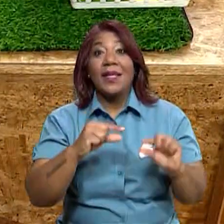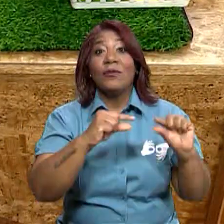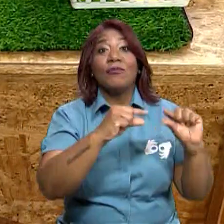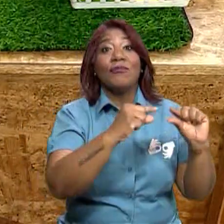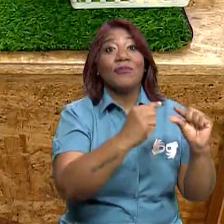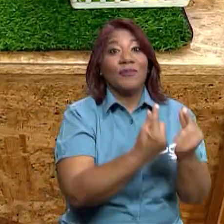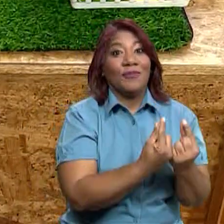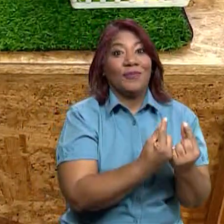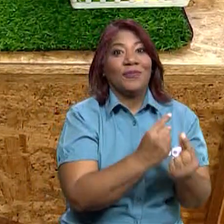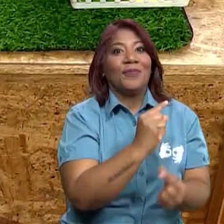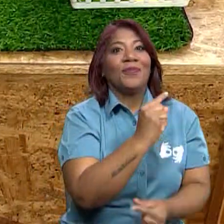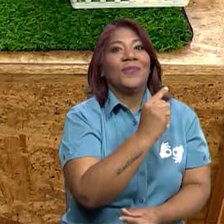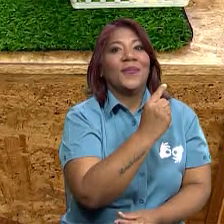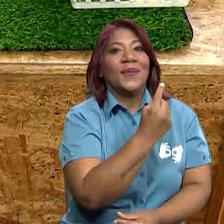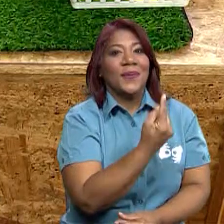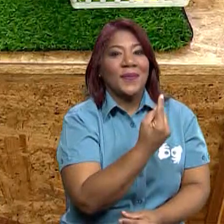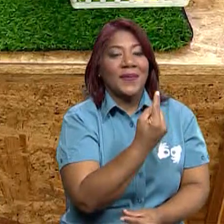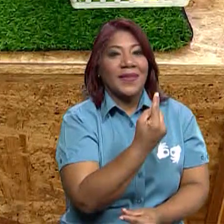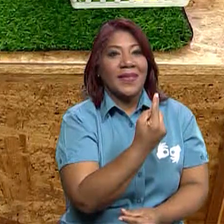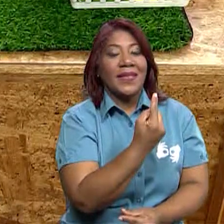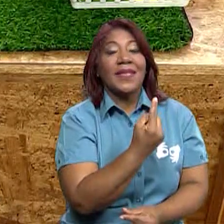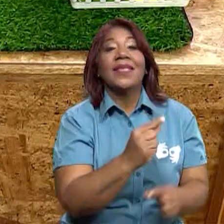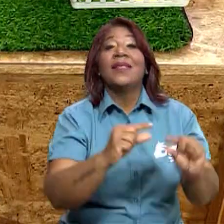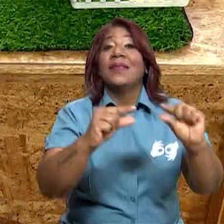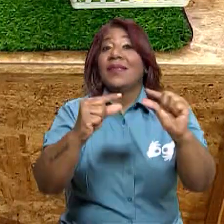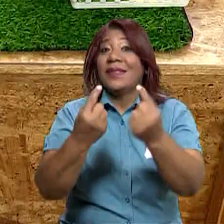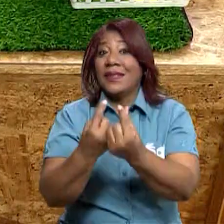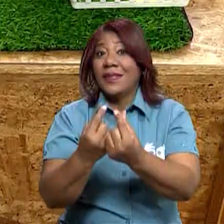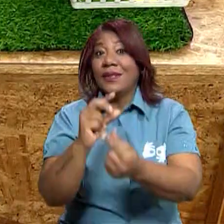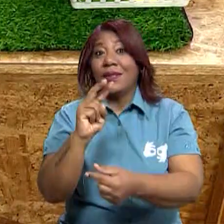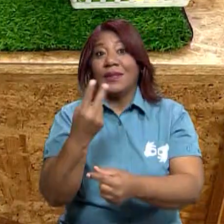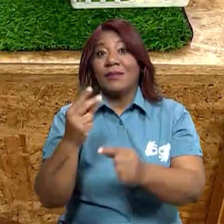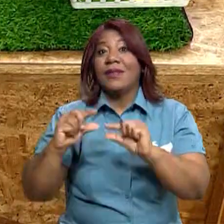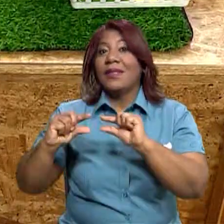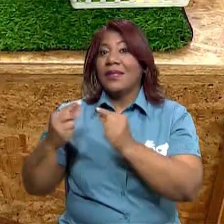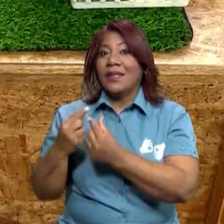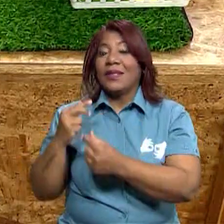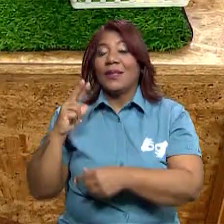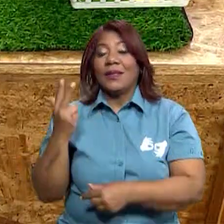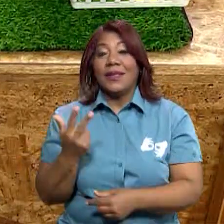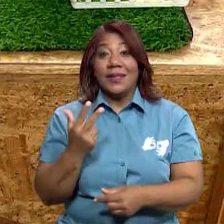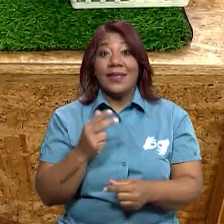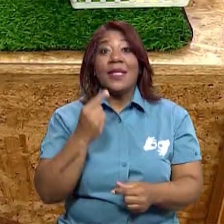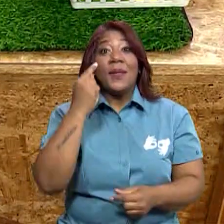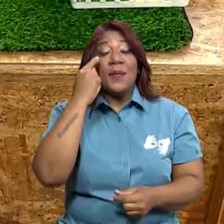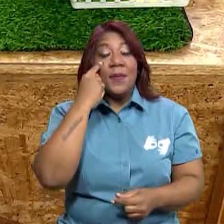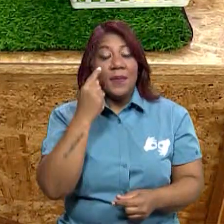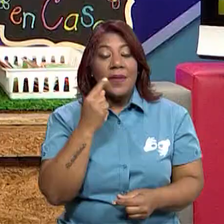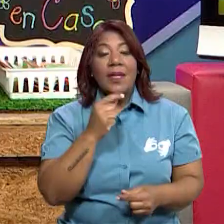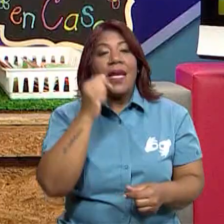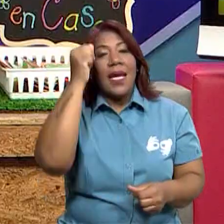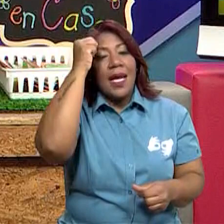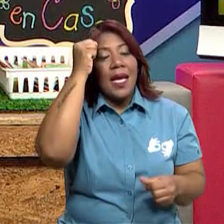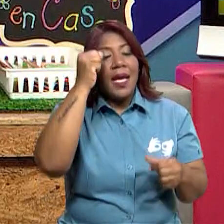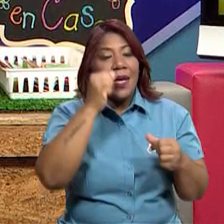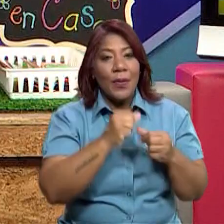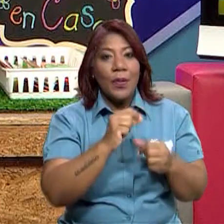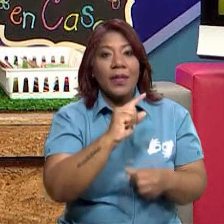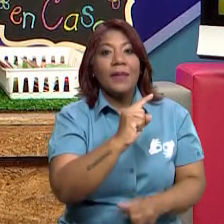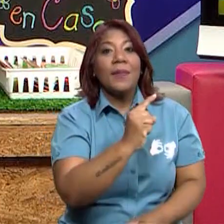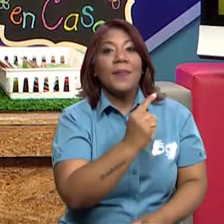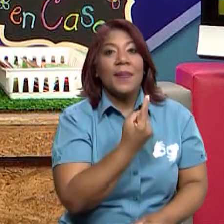del sector primario. Tenemos varias, tenemos pesca, minería, agricultura, ganadería, pero en este caso solo coloqué dos,